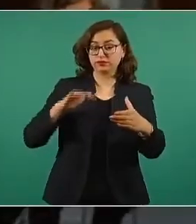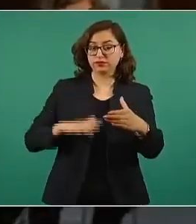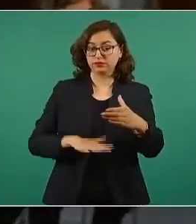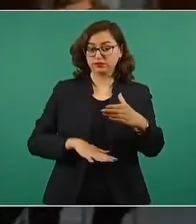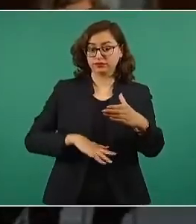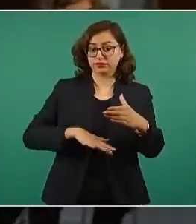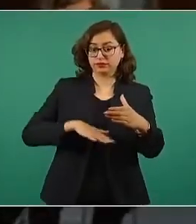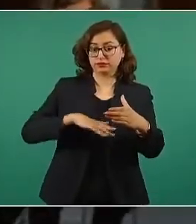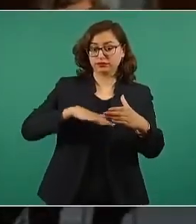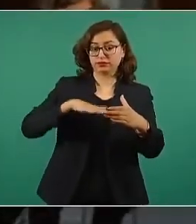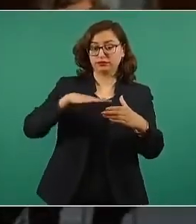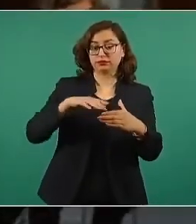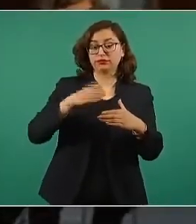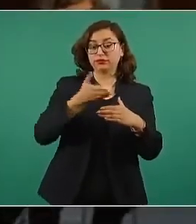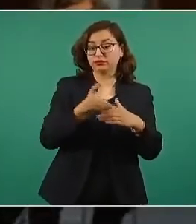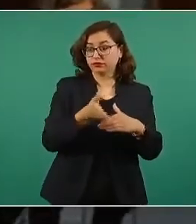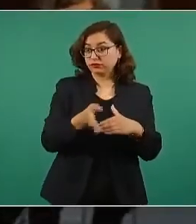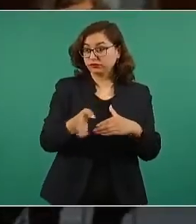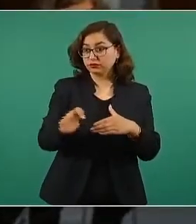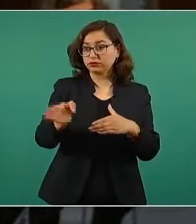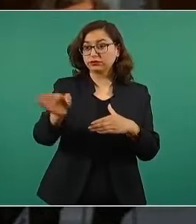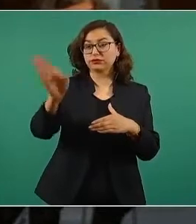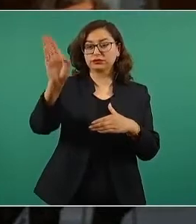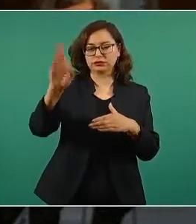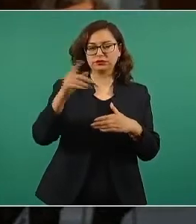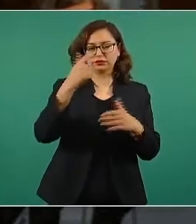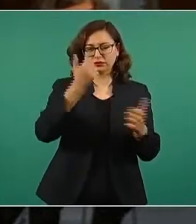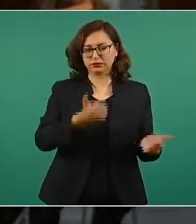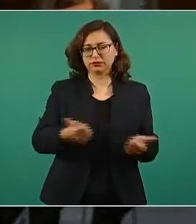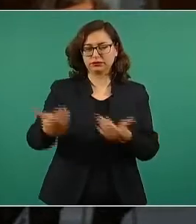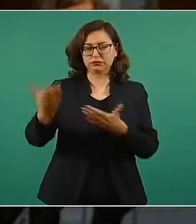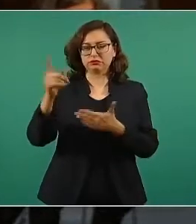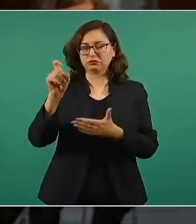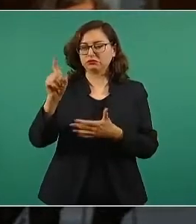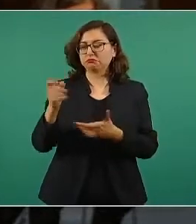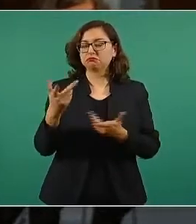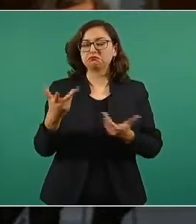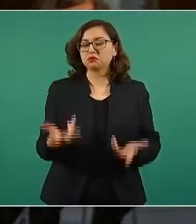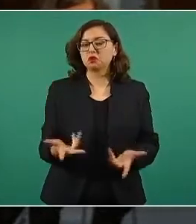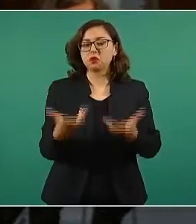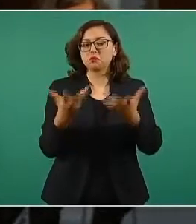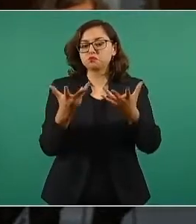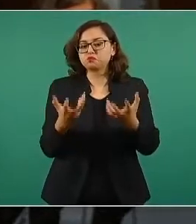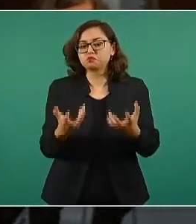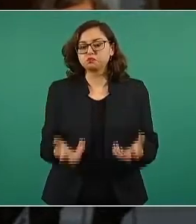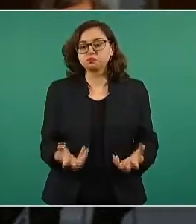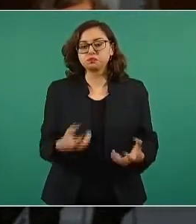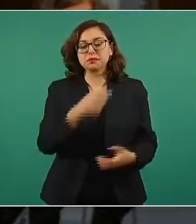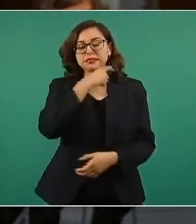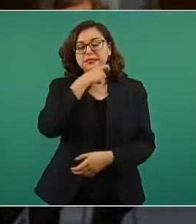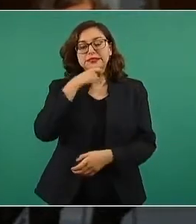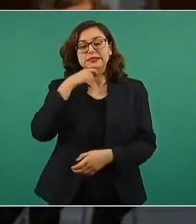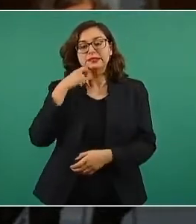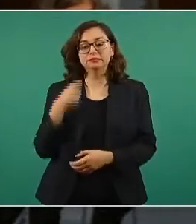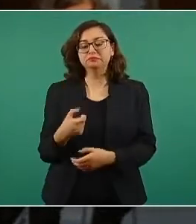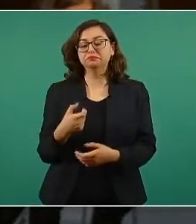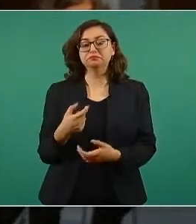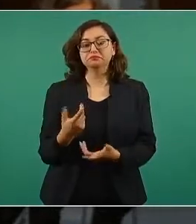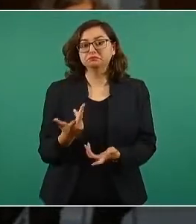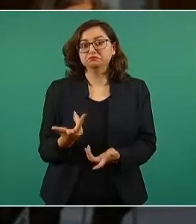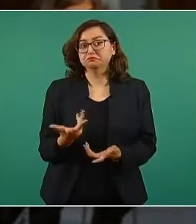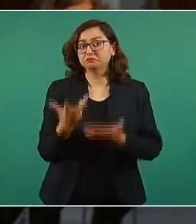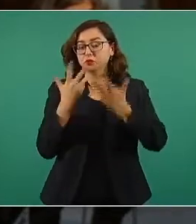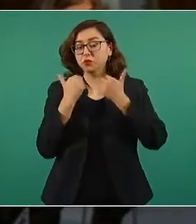pues está casi seco. Es un río que no muy caudaloso, más bien bastante